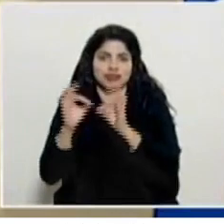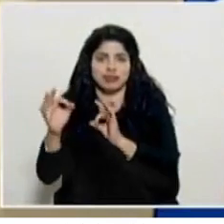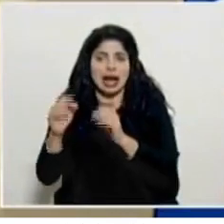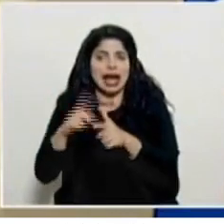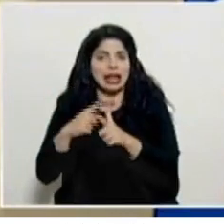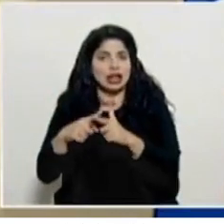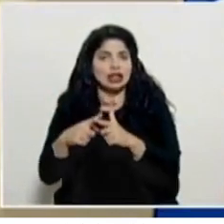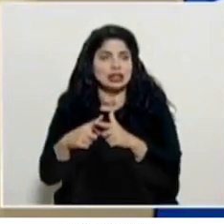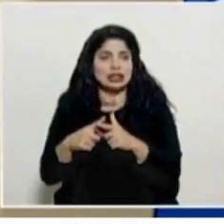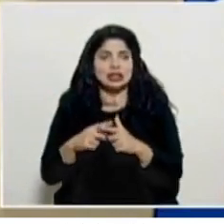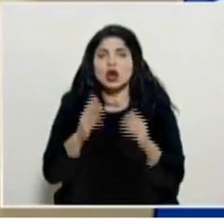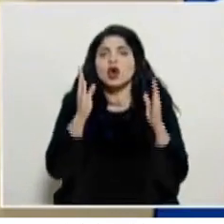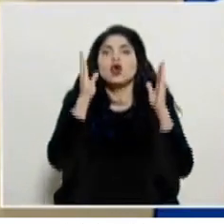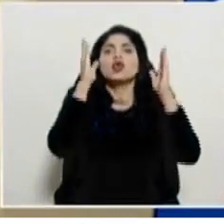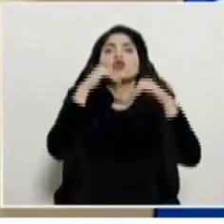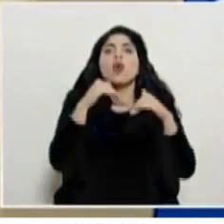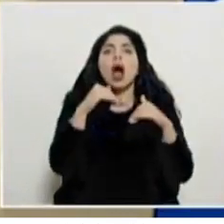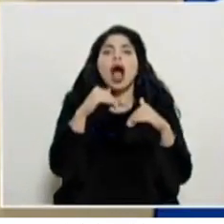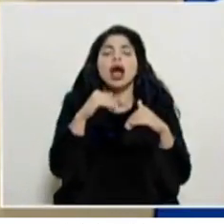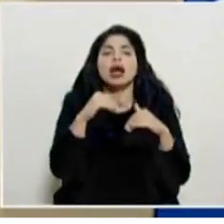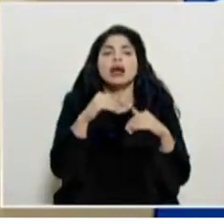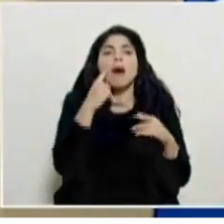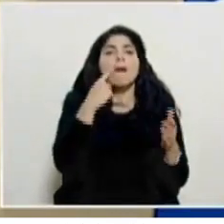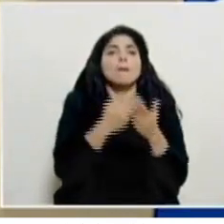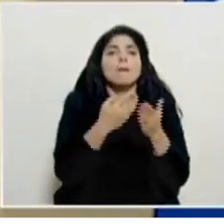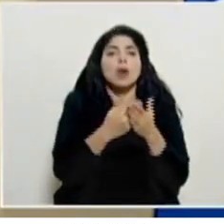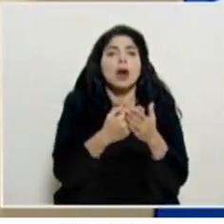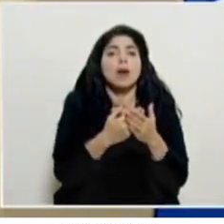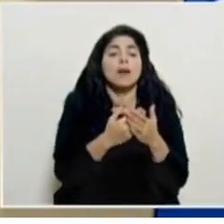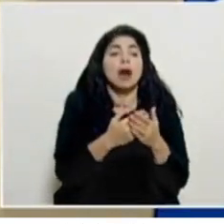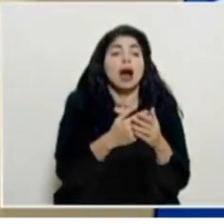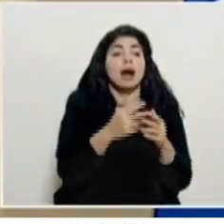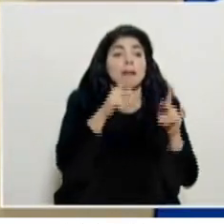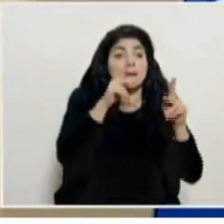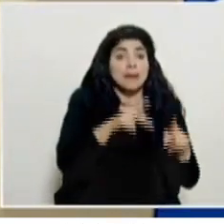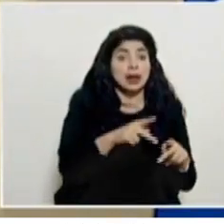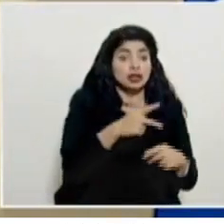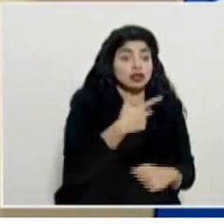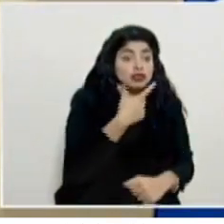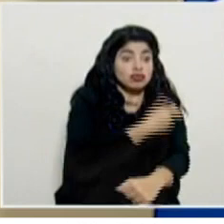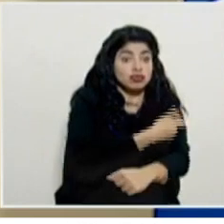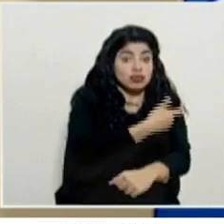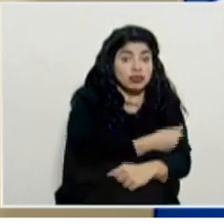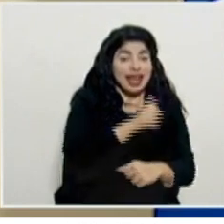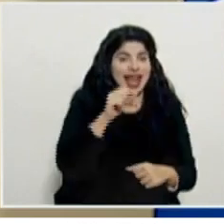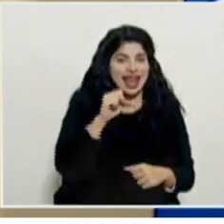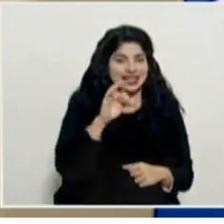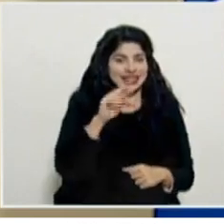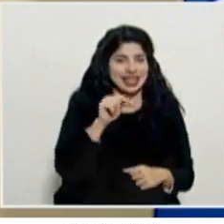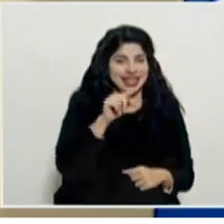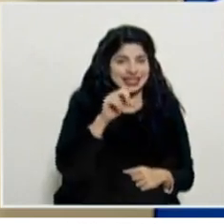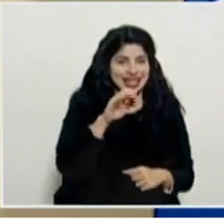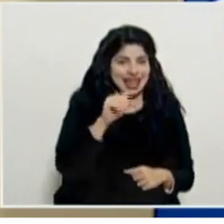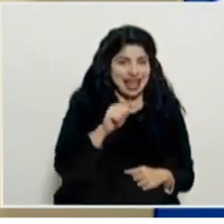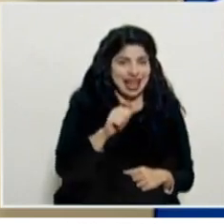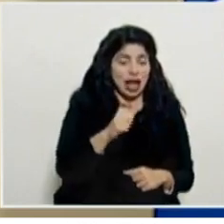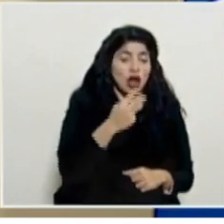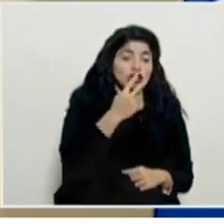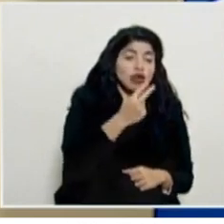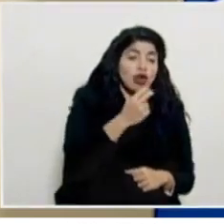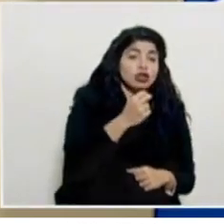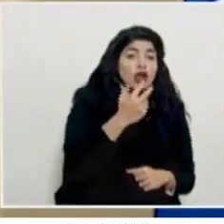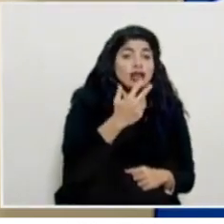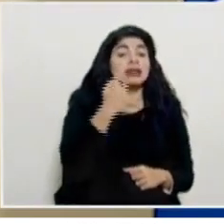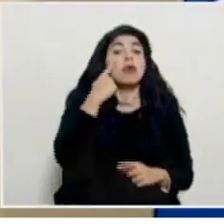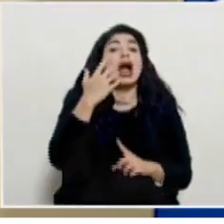establecida de causa-efecto es que entre las personas que se han aplicado la vacuna de AstraZeneca de dos a tres por millón